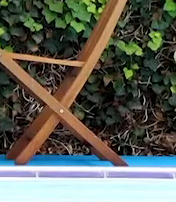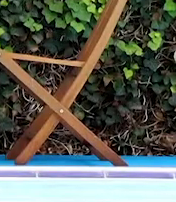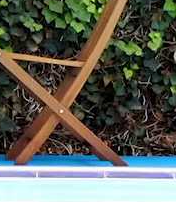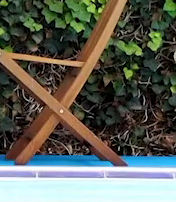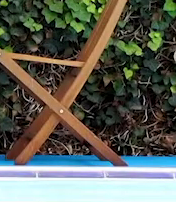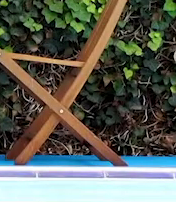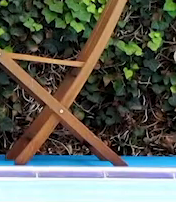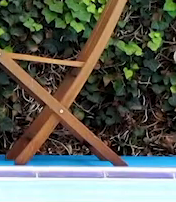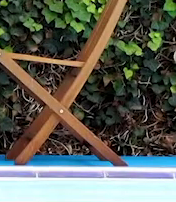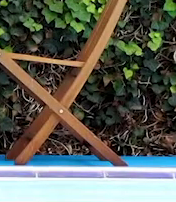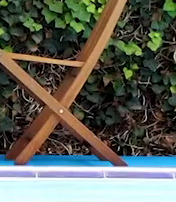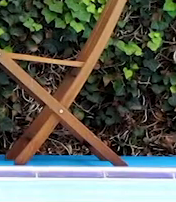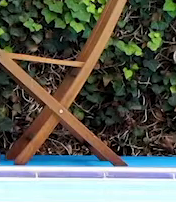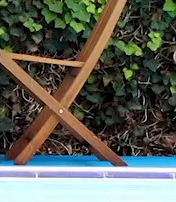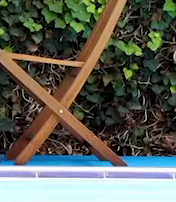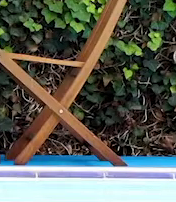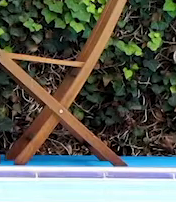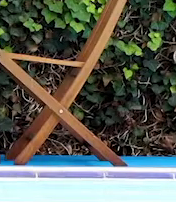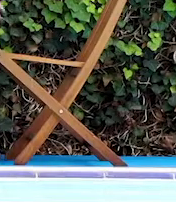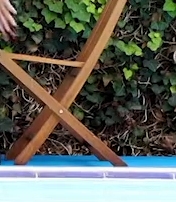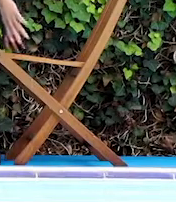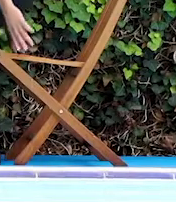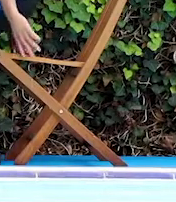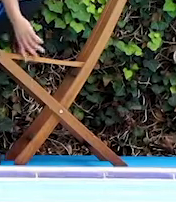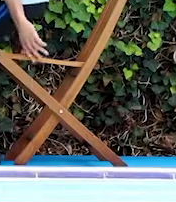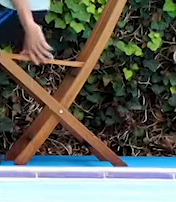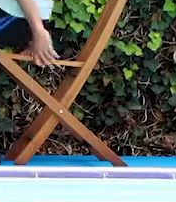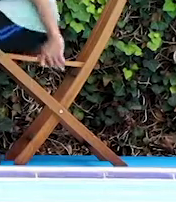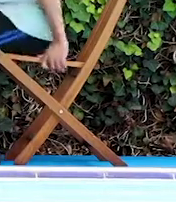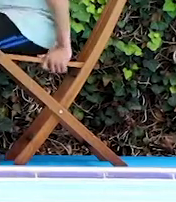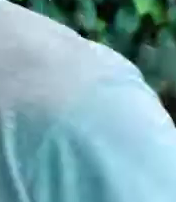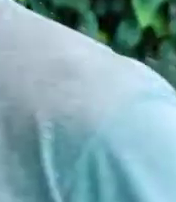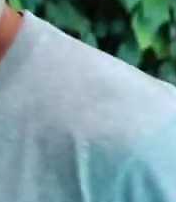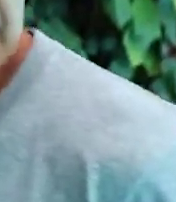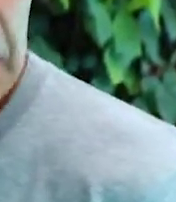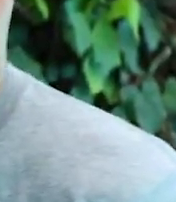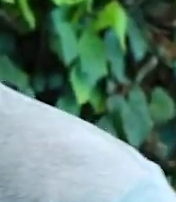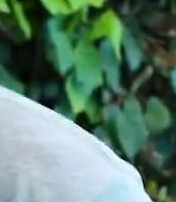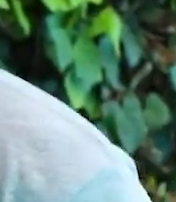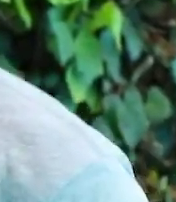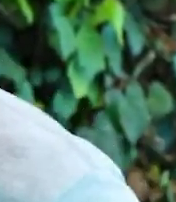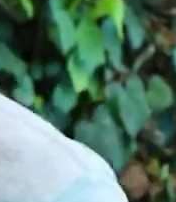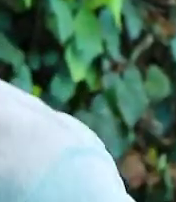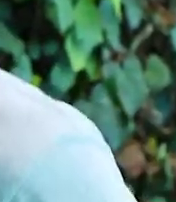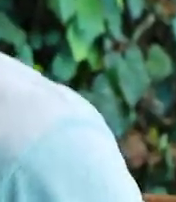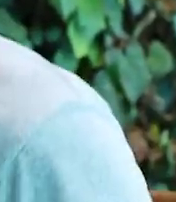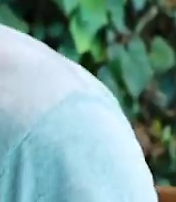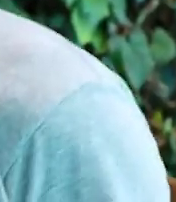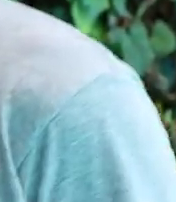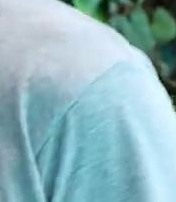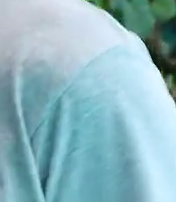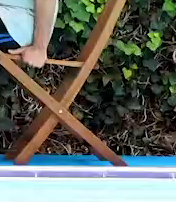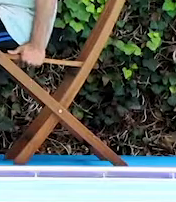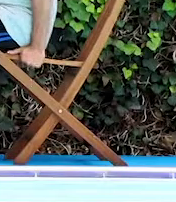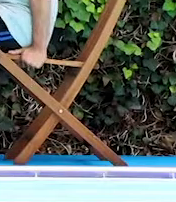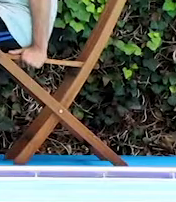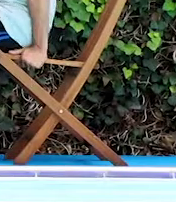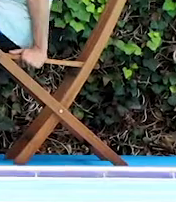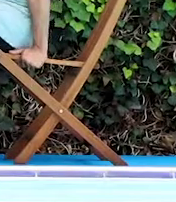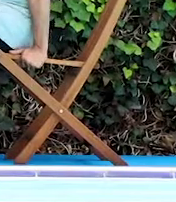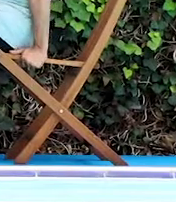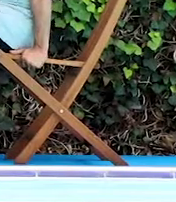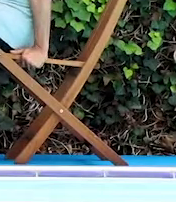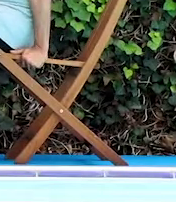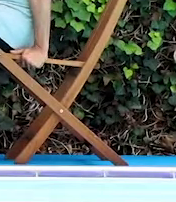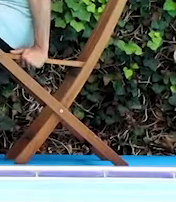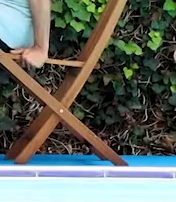¡Nos vemos! En la silla o en el bote. Y nos vamos a agarrar de forma lateral. Vamos